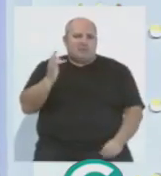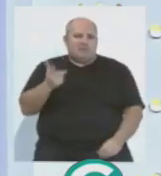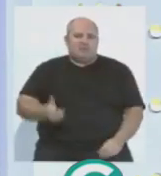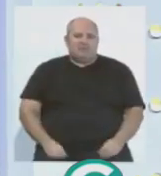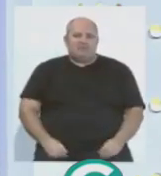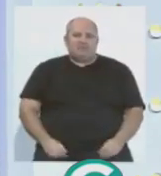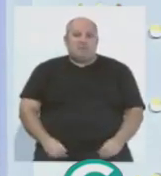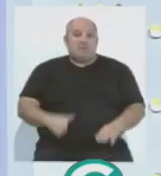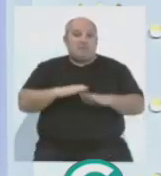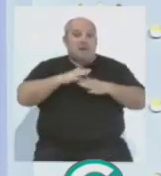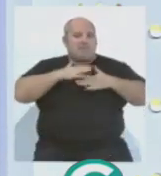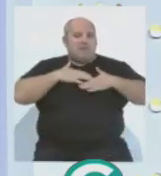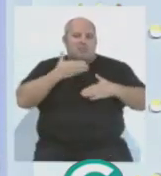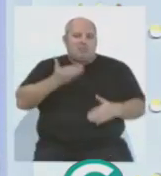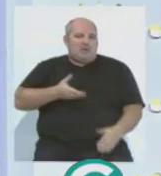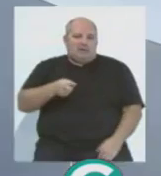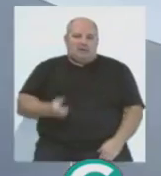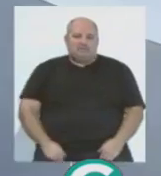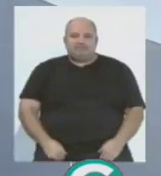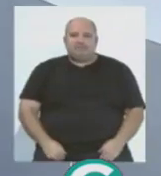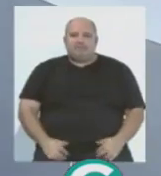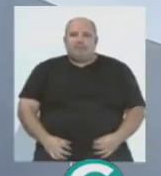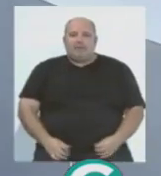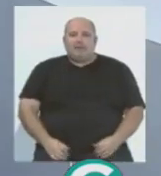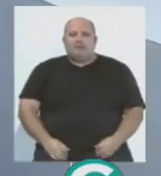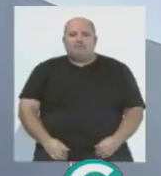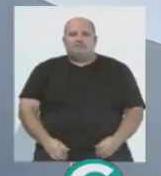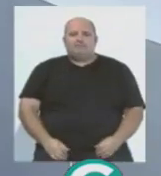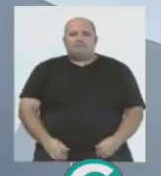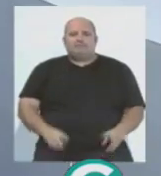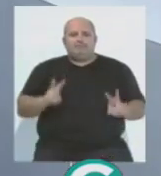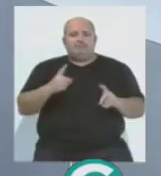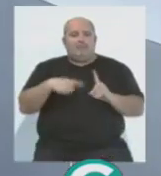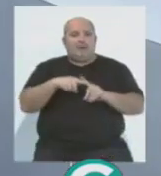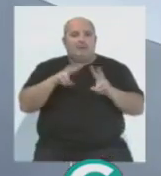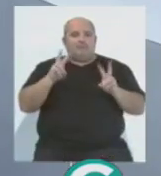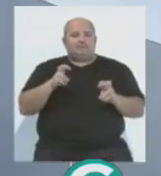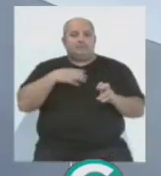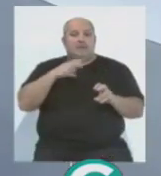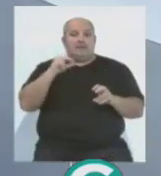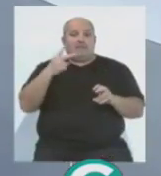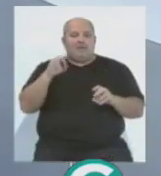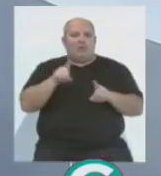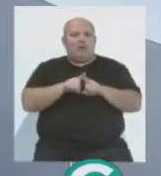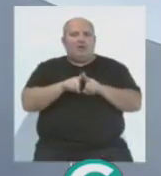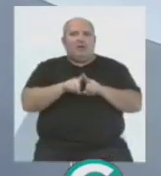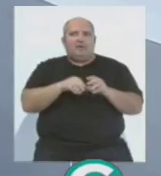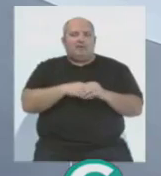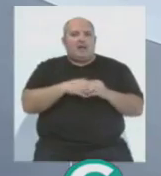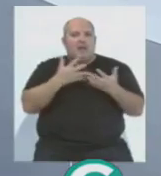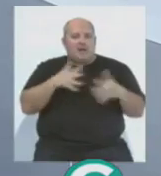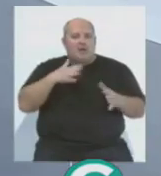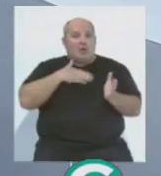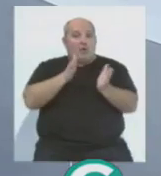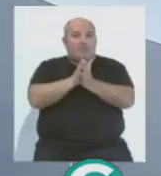vestuario, que para mí es vital, sinceramente. Sí, redundando en el tema de Servando, incluso